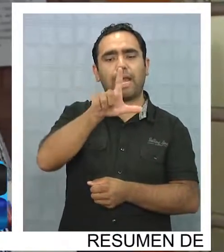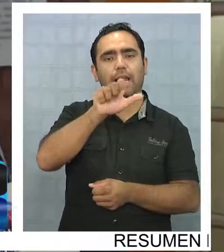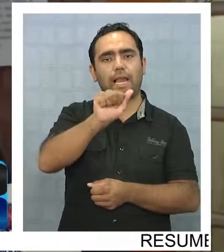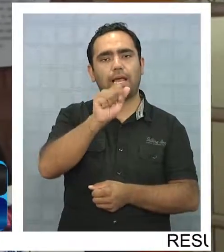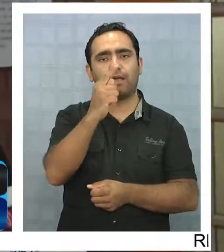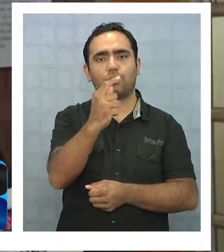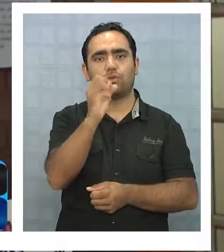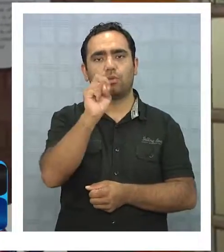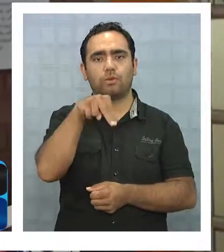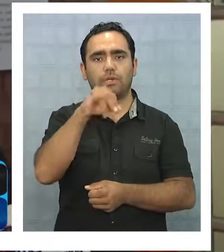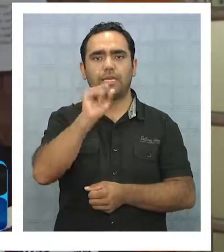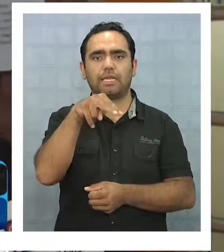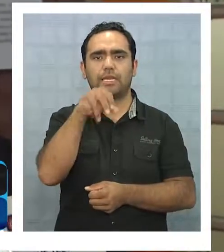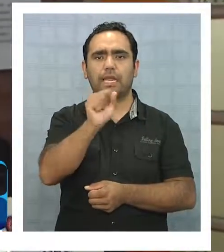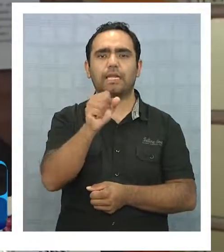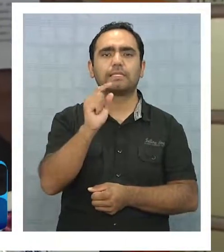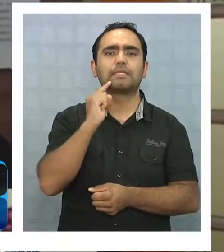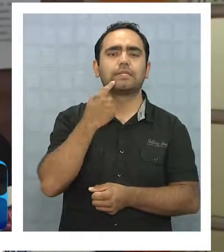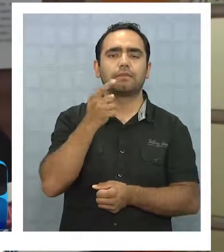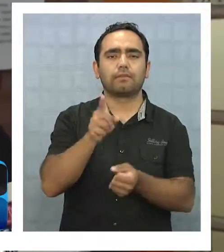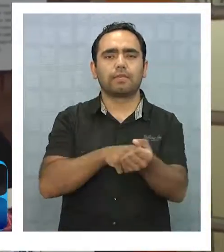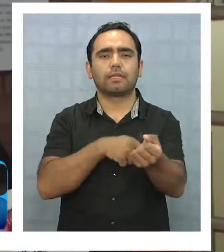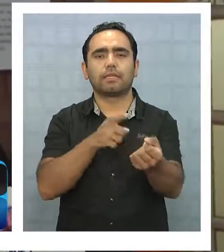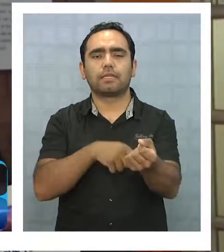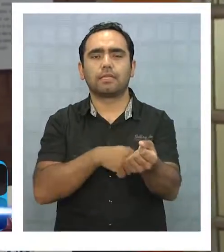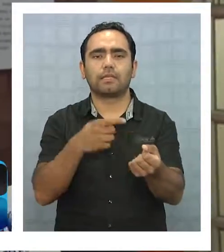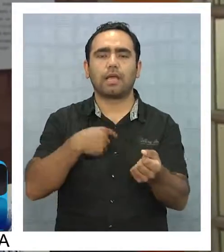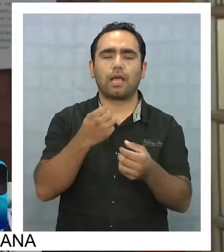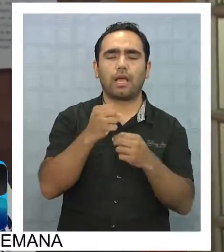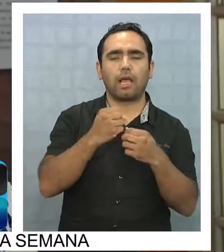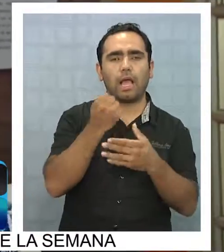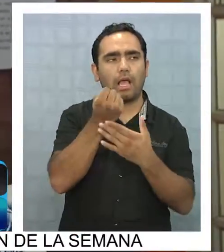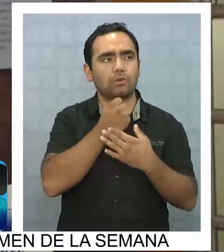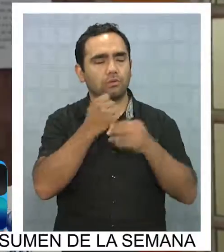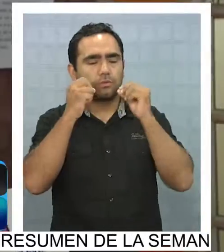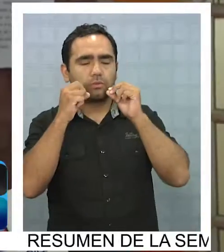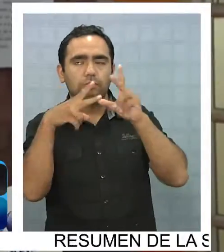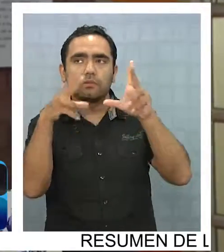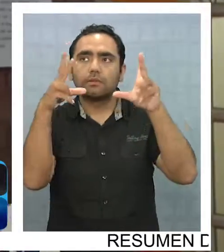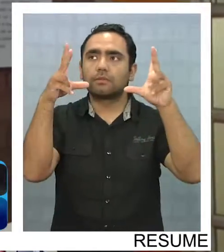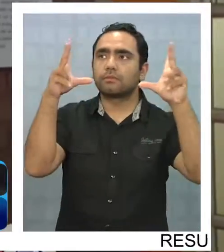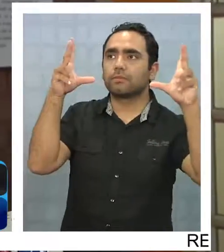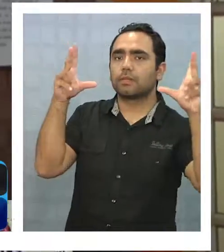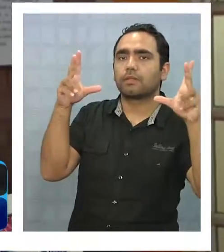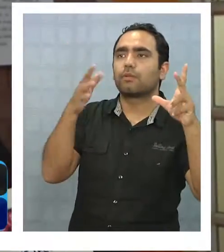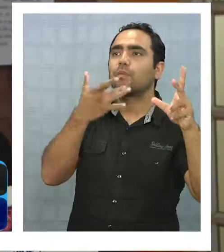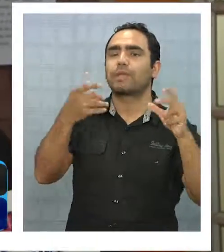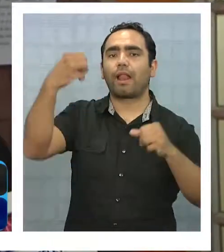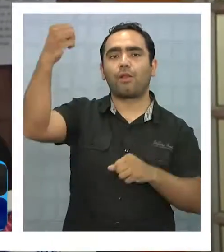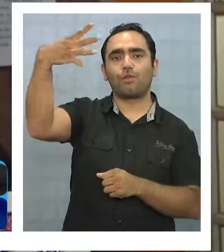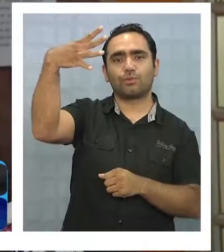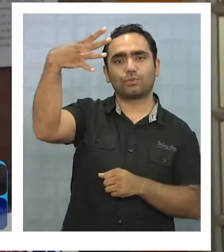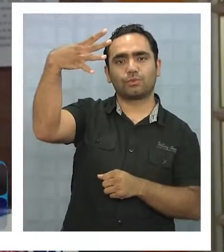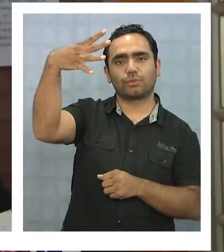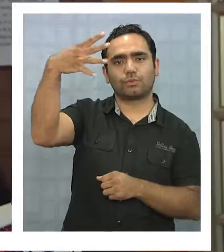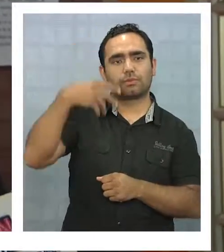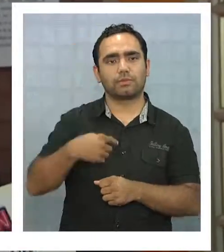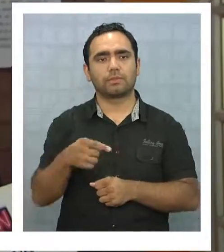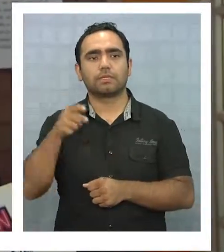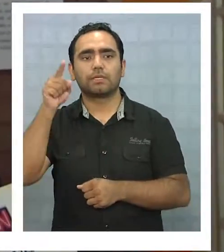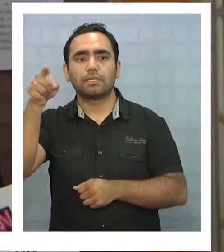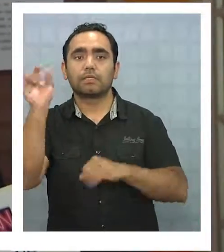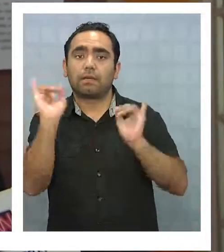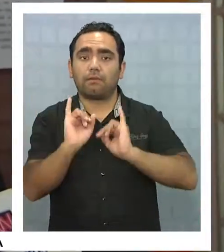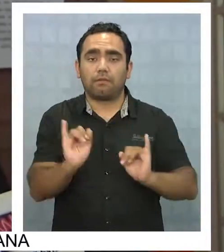sueño-vigilia. Tendemos a estar mucho más despiertos cuando hay más luz, es algo biológico. Por lo tanto, en ese sentido,